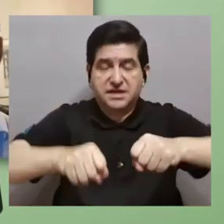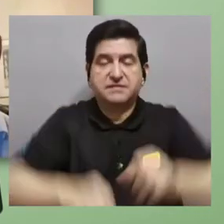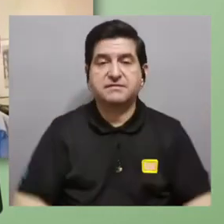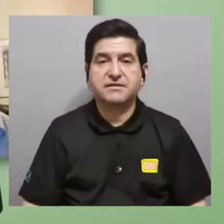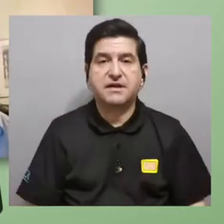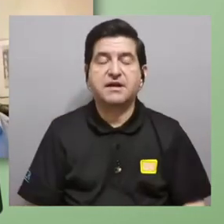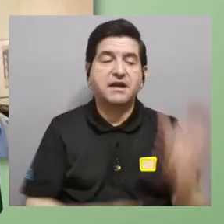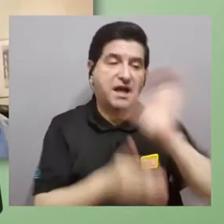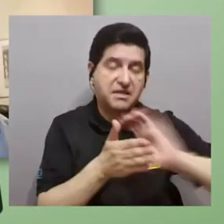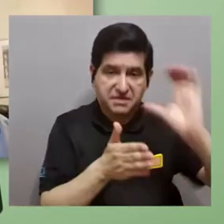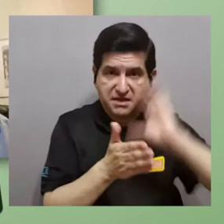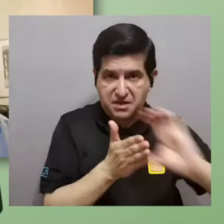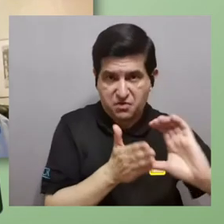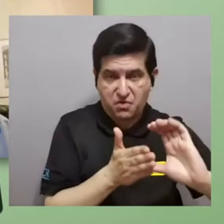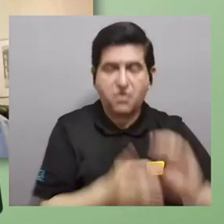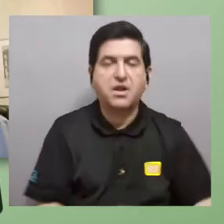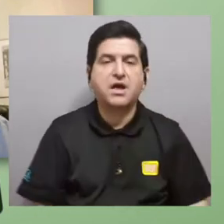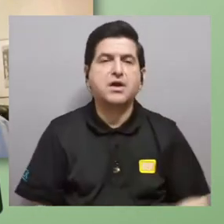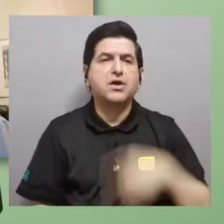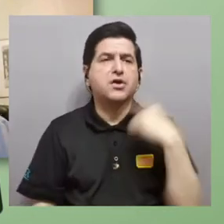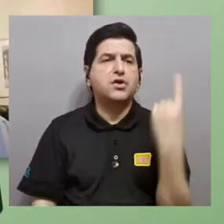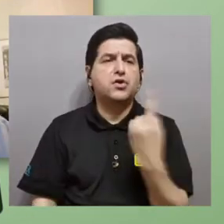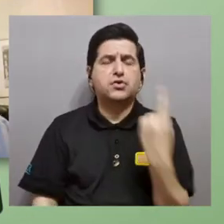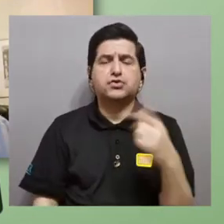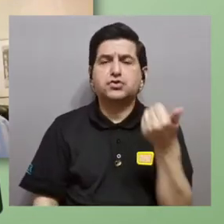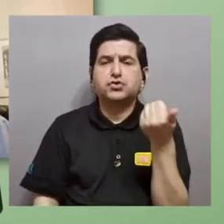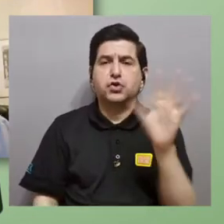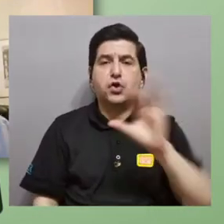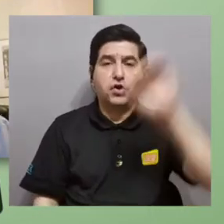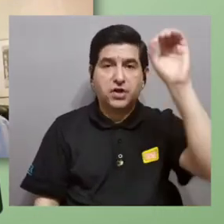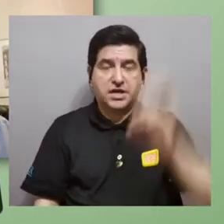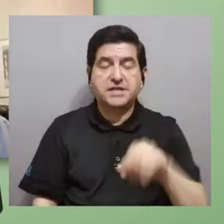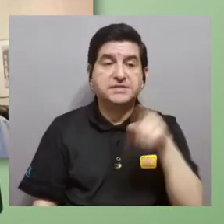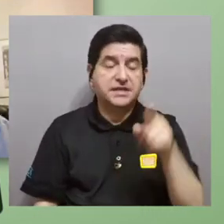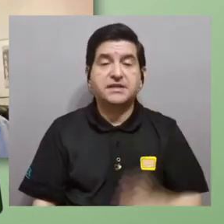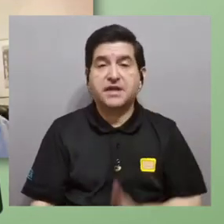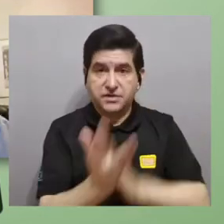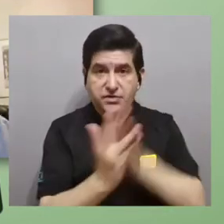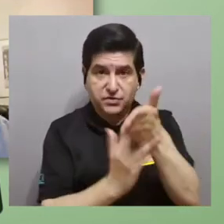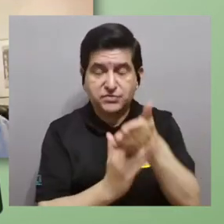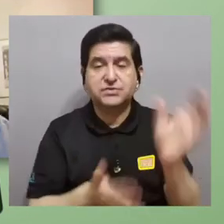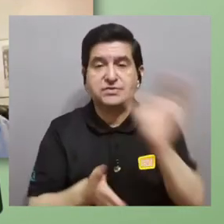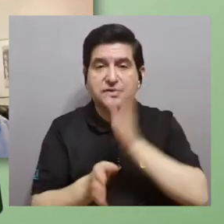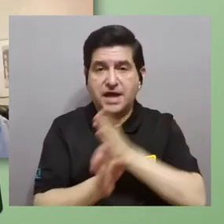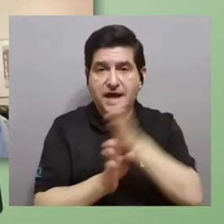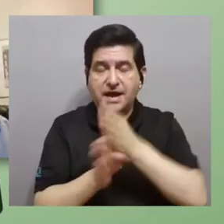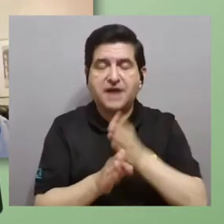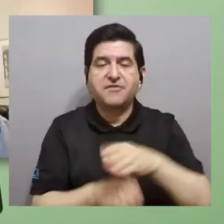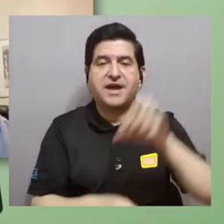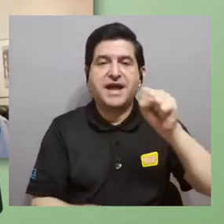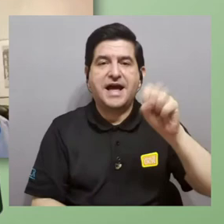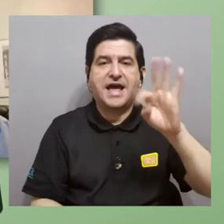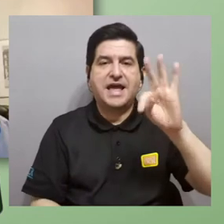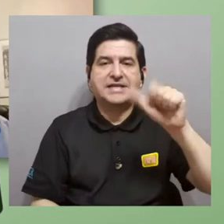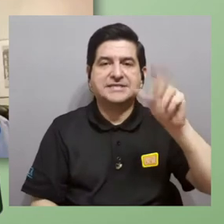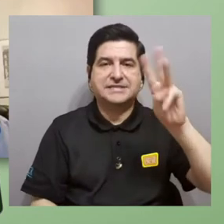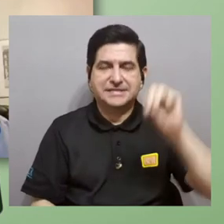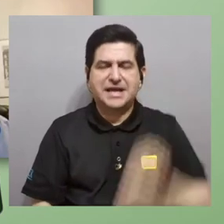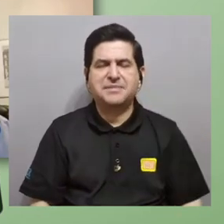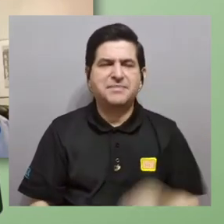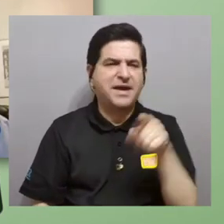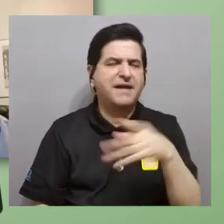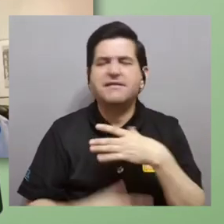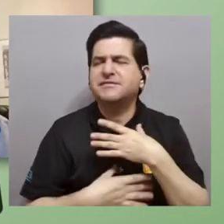colegio solo un 15% de ellos van a llegar a carreras STEM entonces cómo transmitir esa